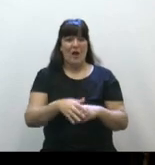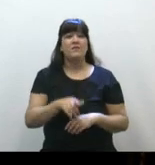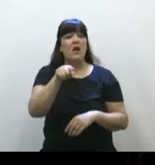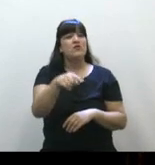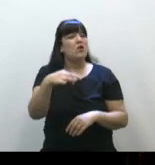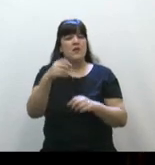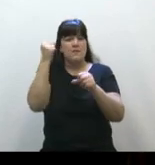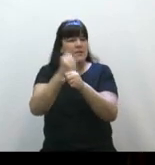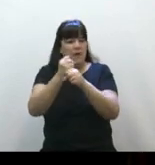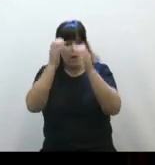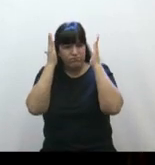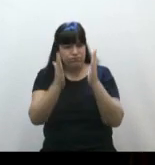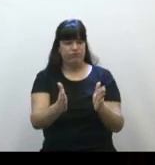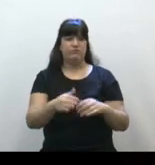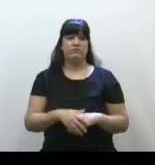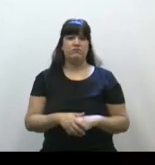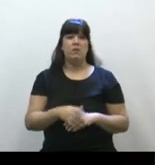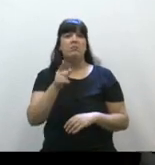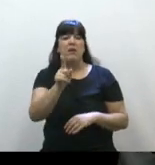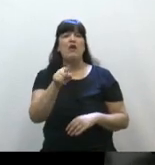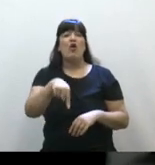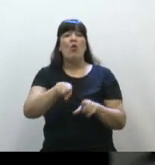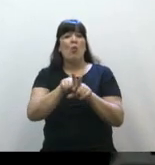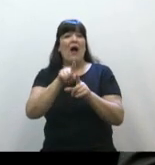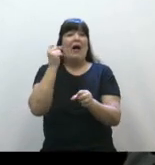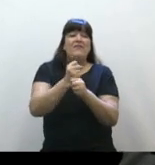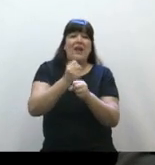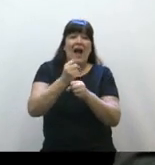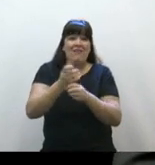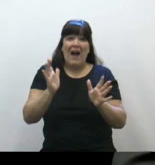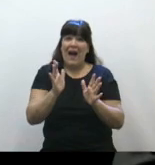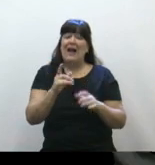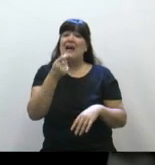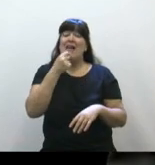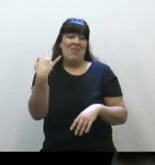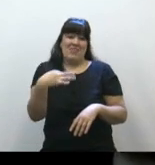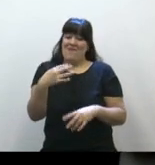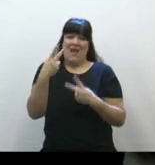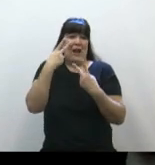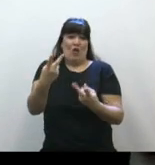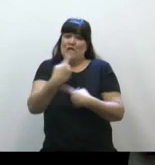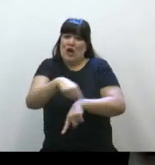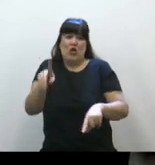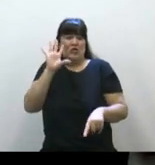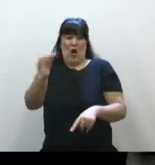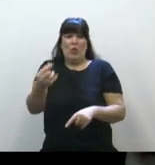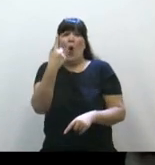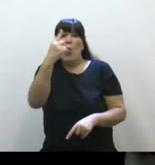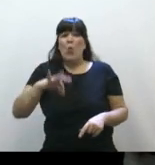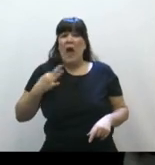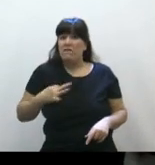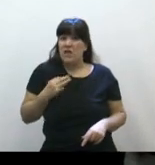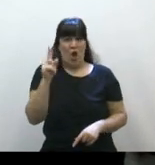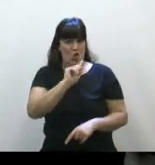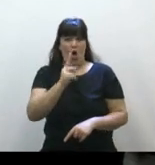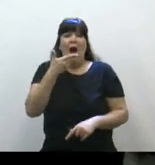que trabajar. Pero me parece que no vamos a poder trabajar si no reconocemos lo obvio, que no estamos hablando de una vida, estamos hablando